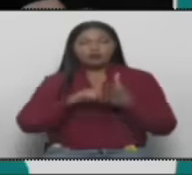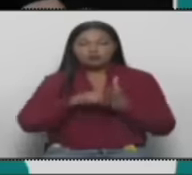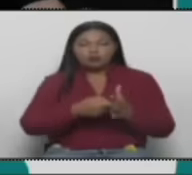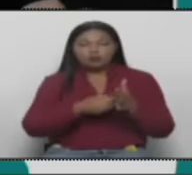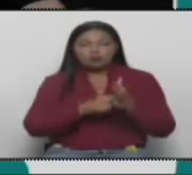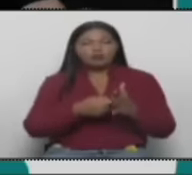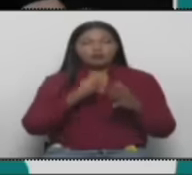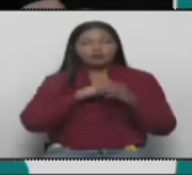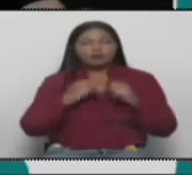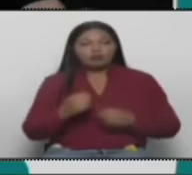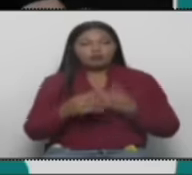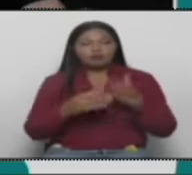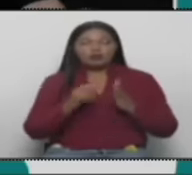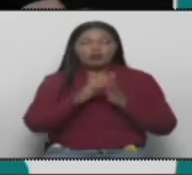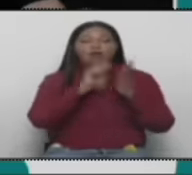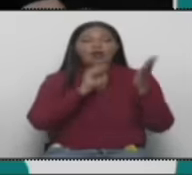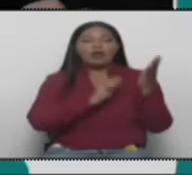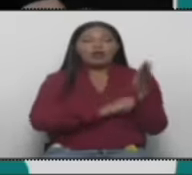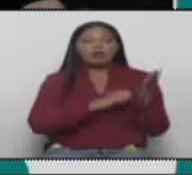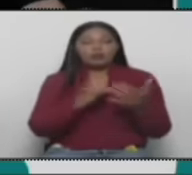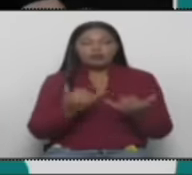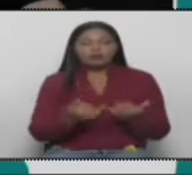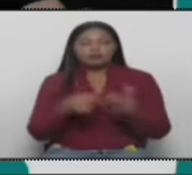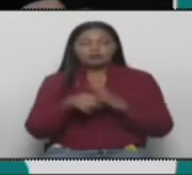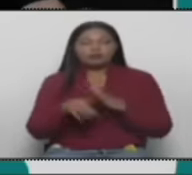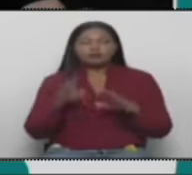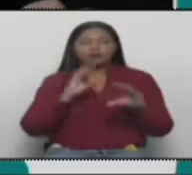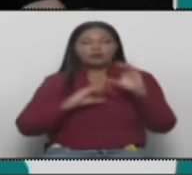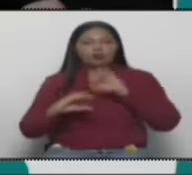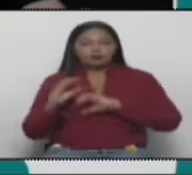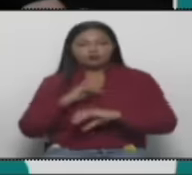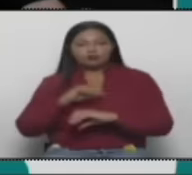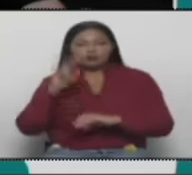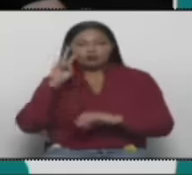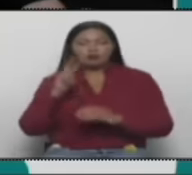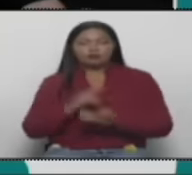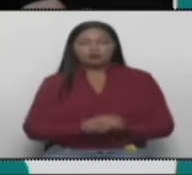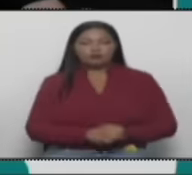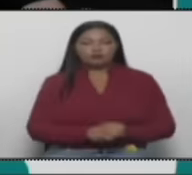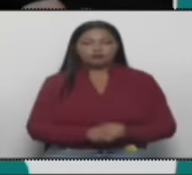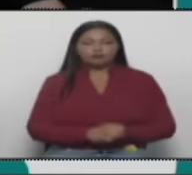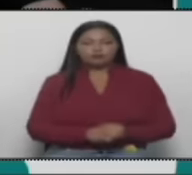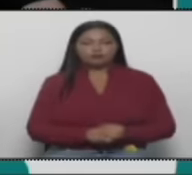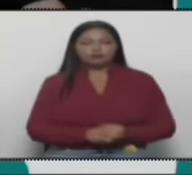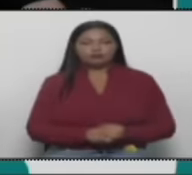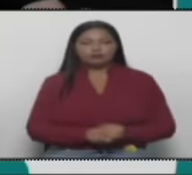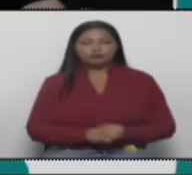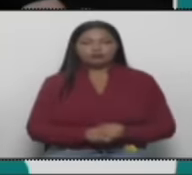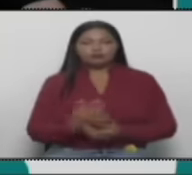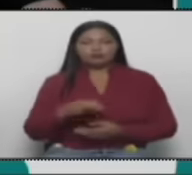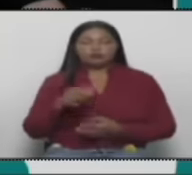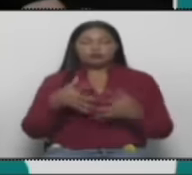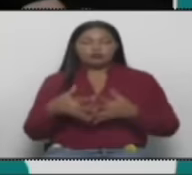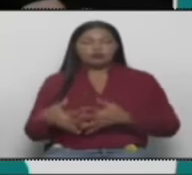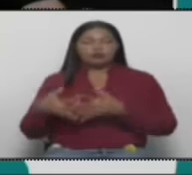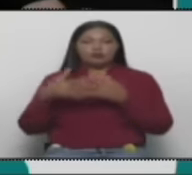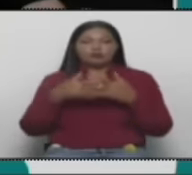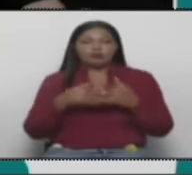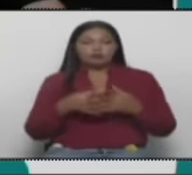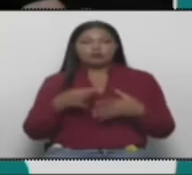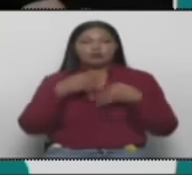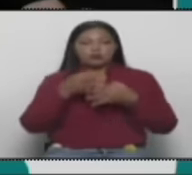de actas, con los medios de comunicación hollywoodenses de los Estados Unidos, intentar